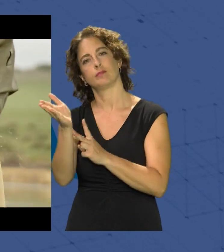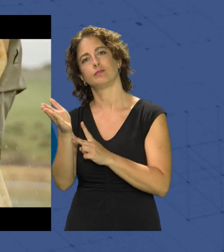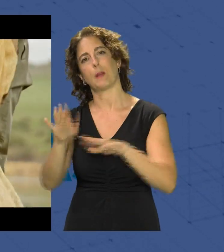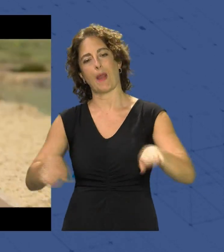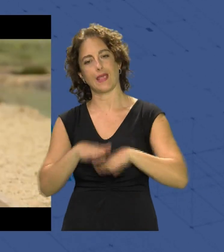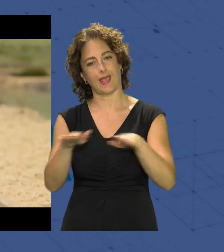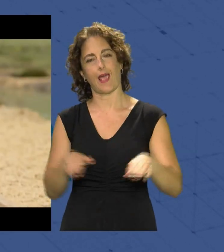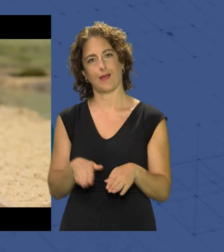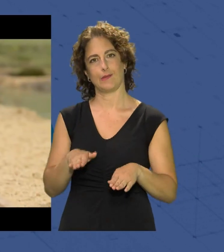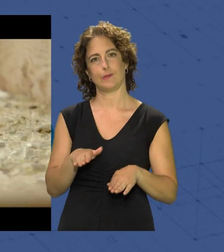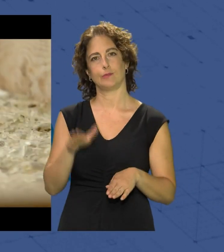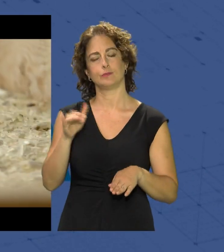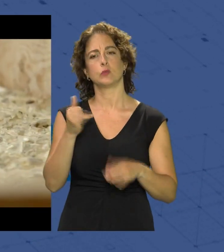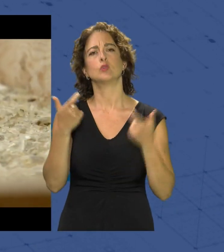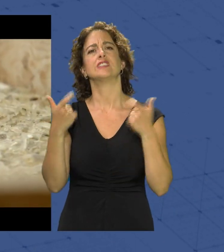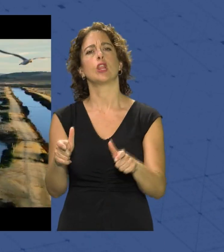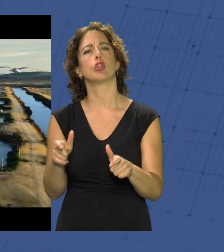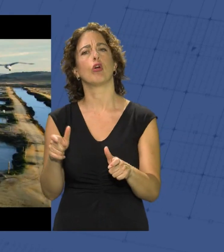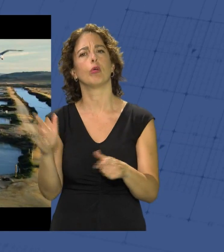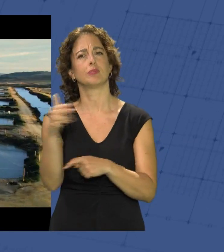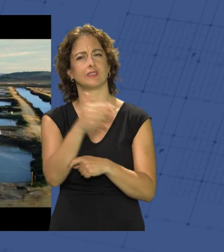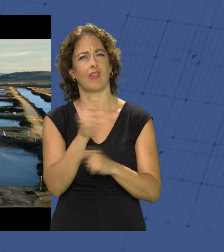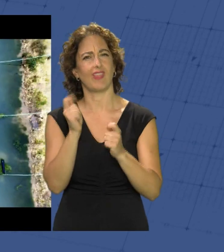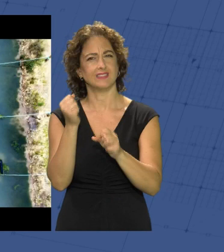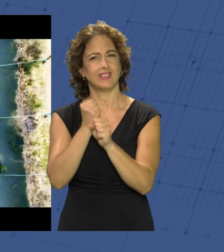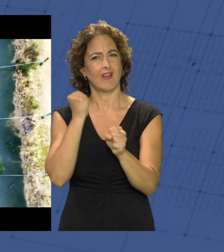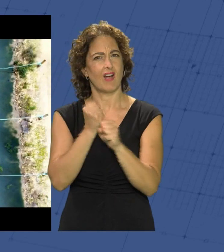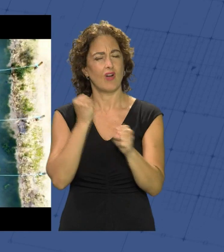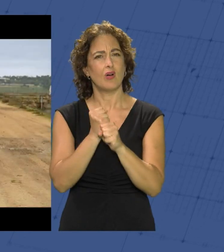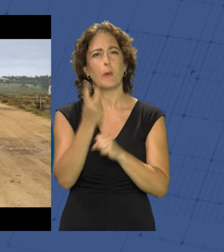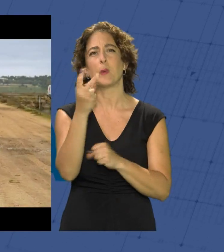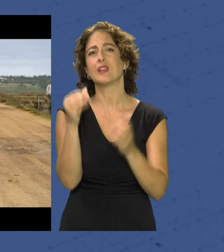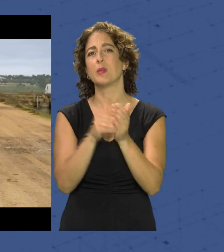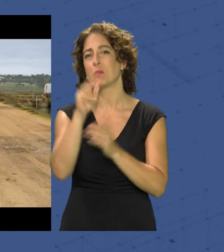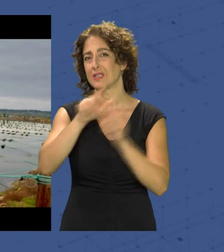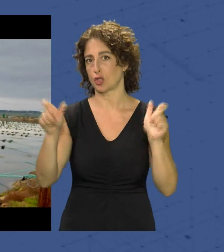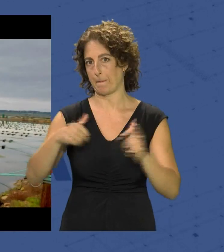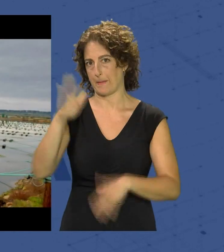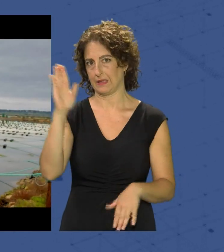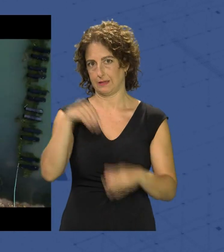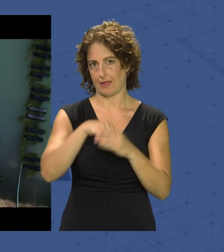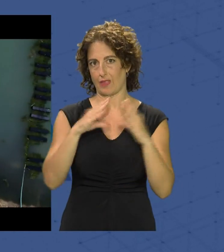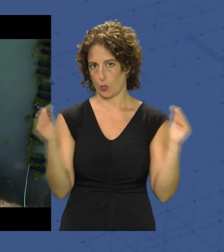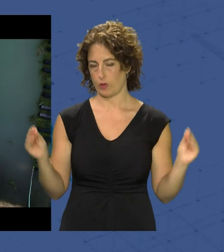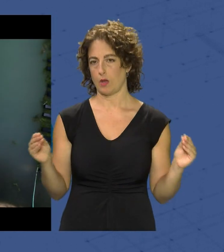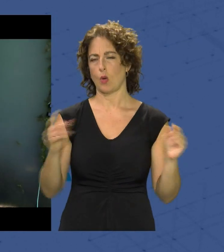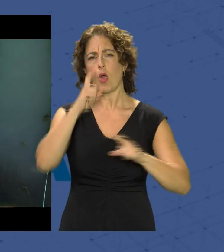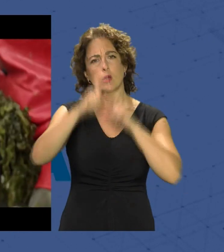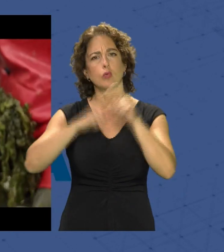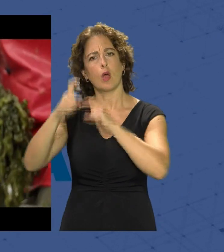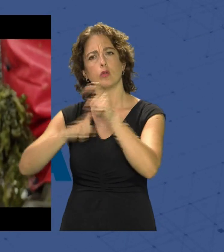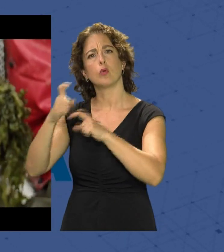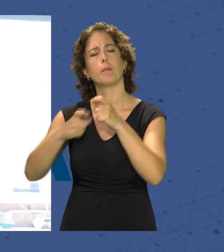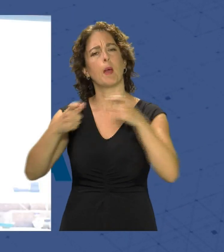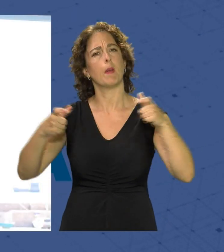playa Estamos hablando de un sector que da trabajo a más de 20.000 personas en Andalucía y que cada año sigue